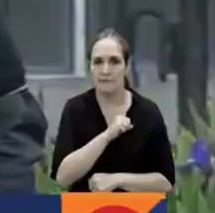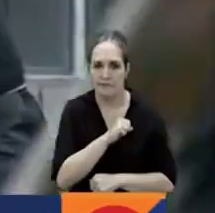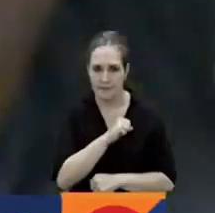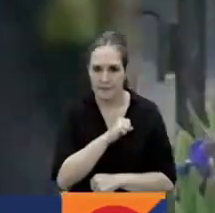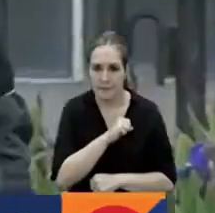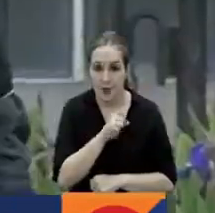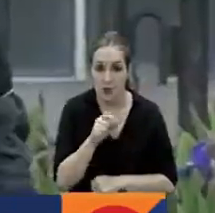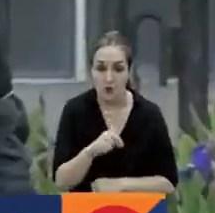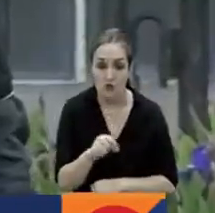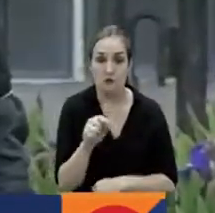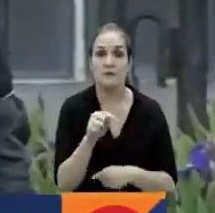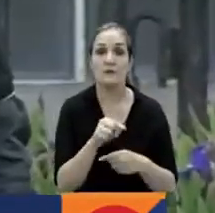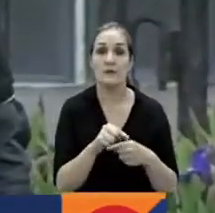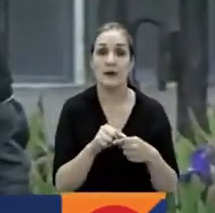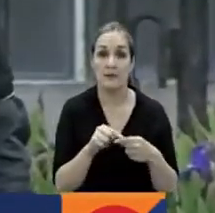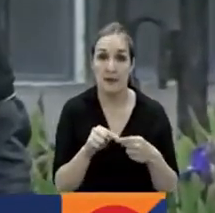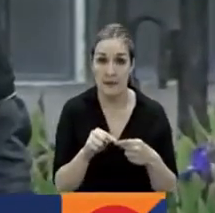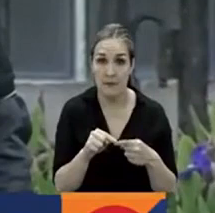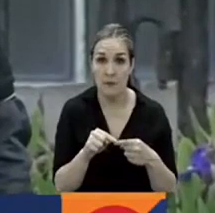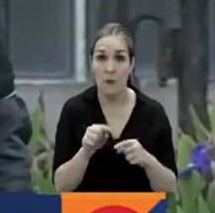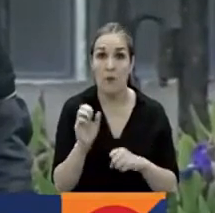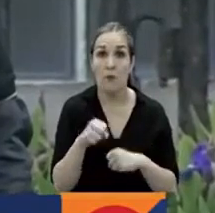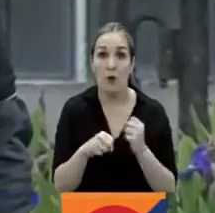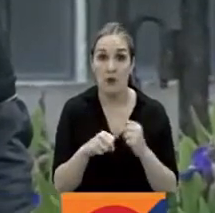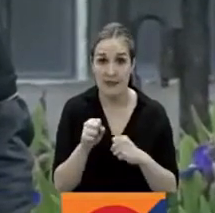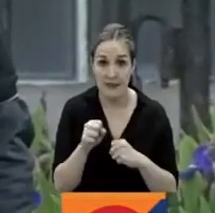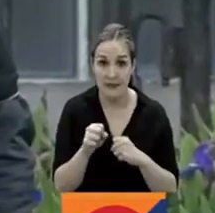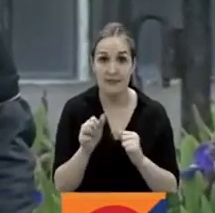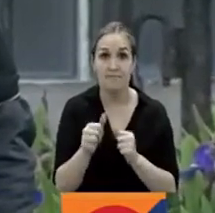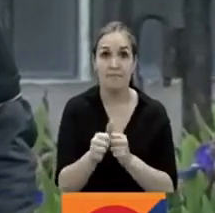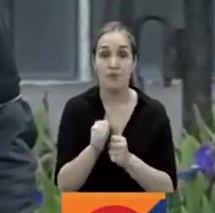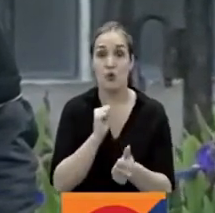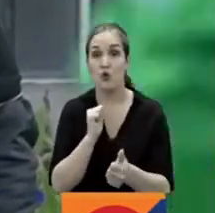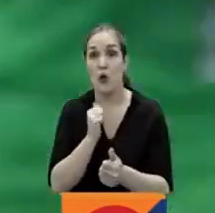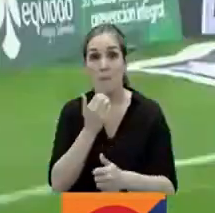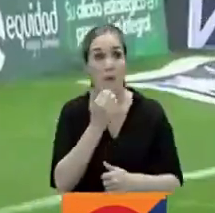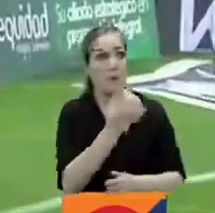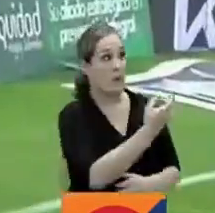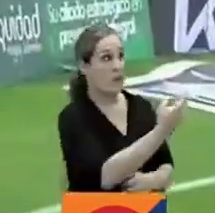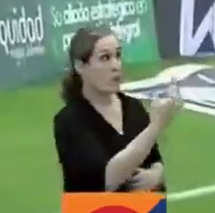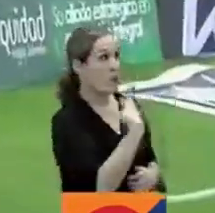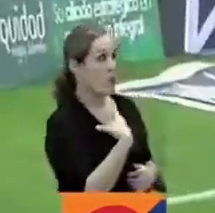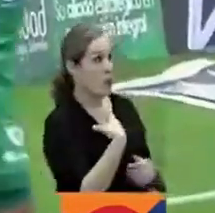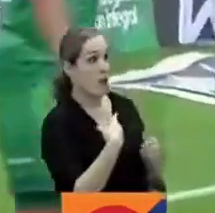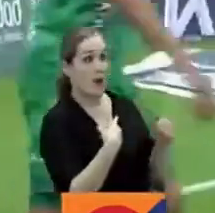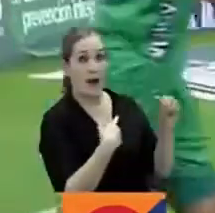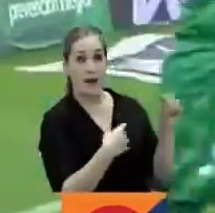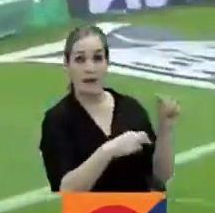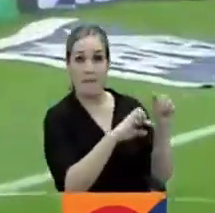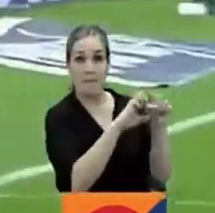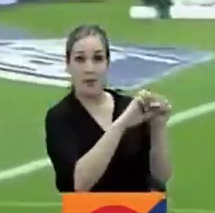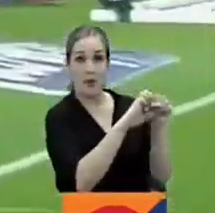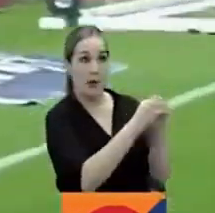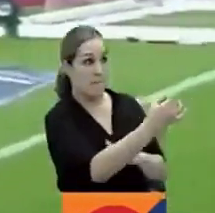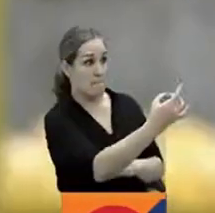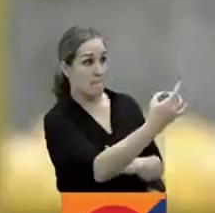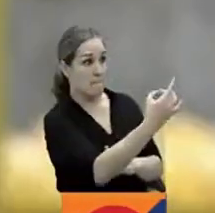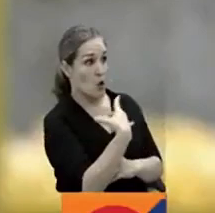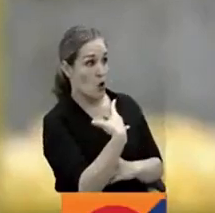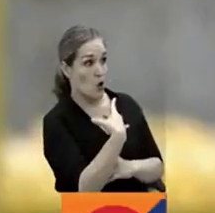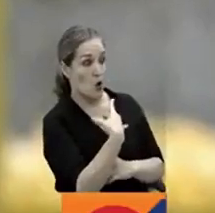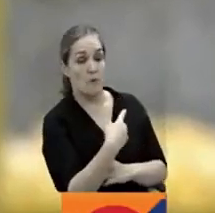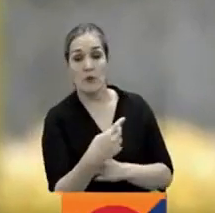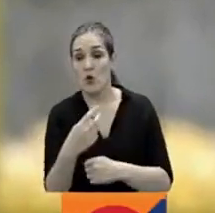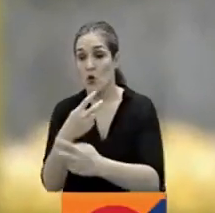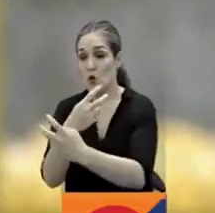La próxima semana podría estar en descenso directo perdiendo el enfrentamiento contra Alianza Petrolera en el Palo Grande y que el Huila le gane